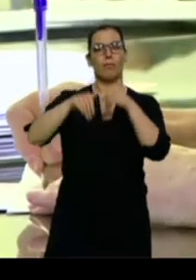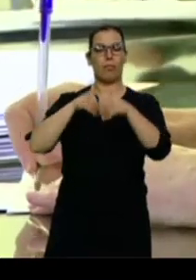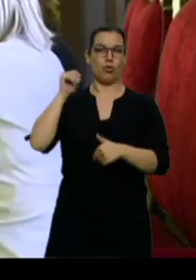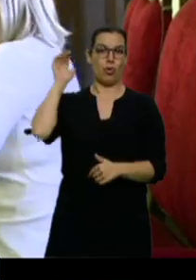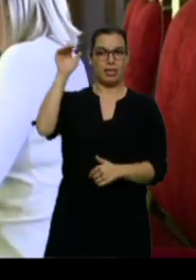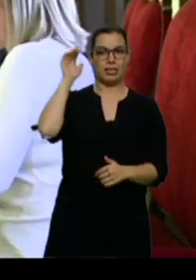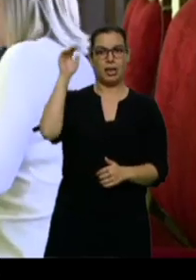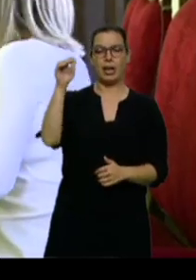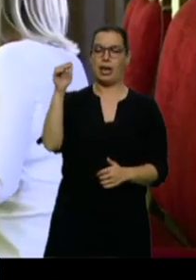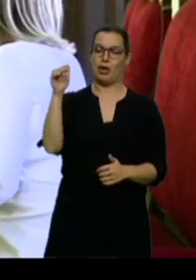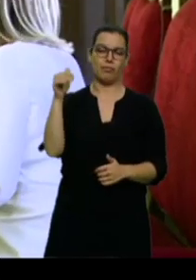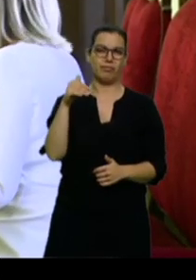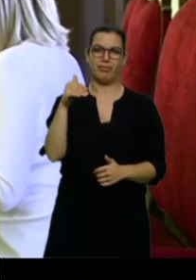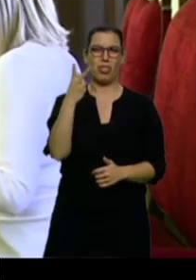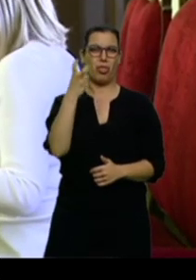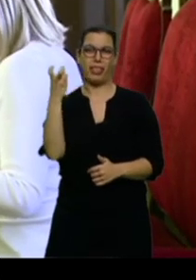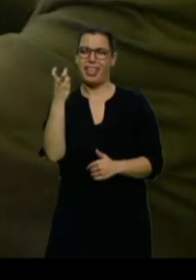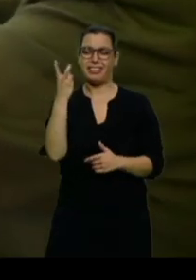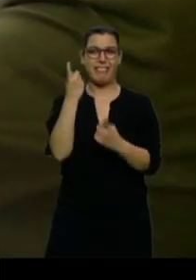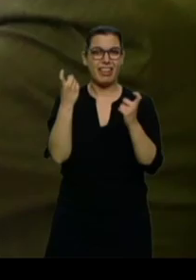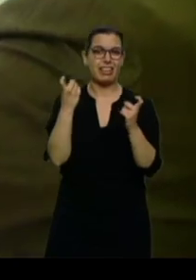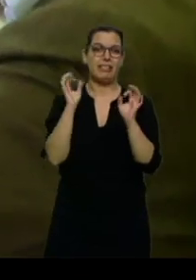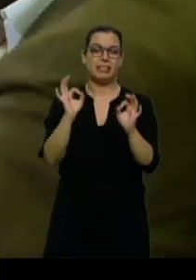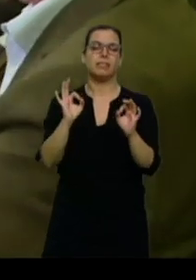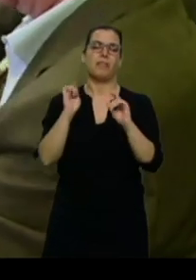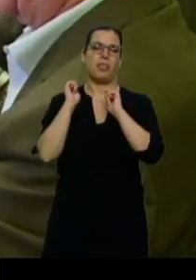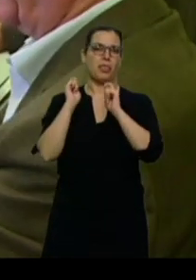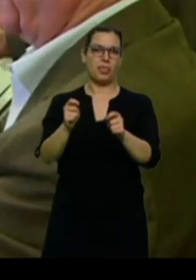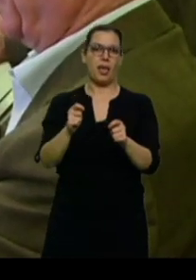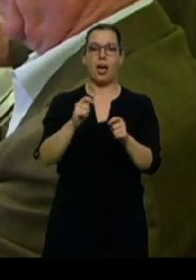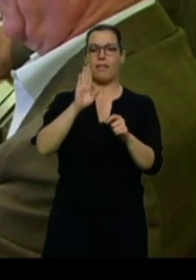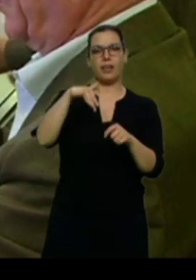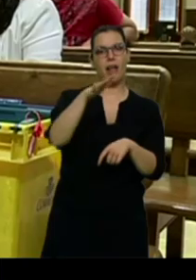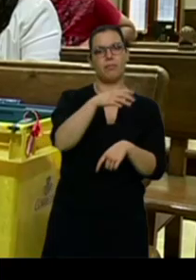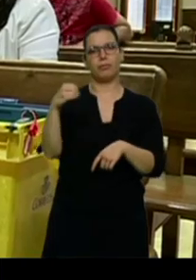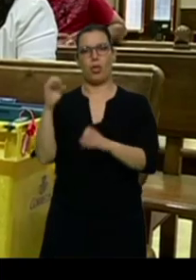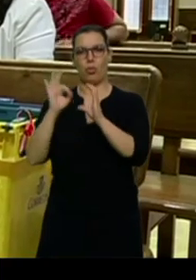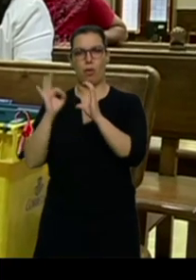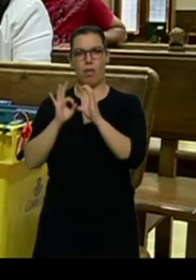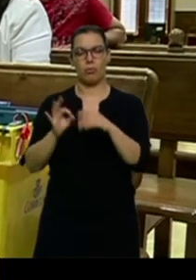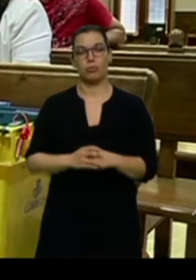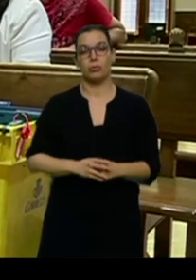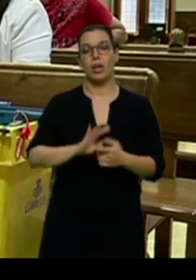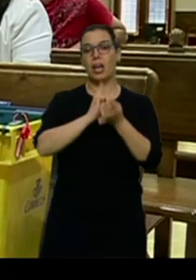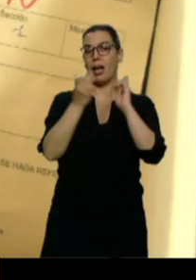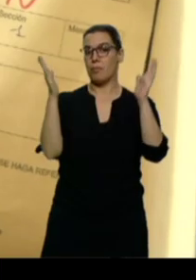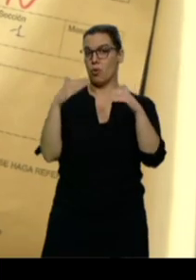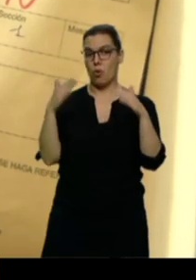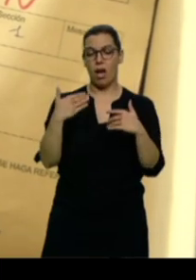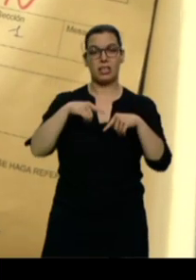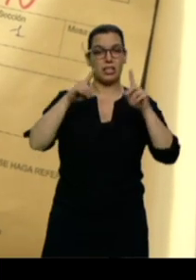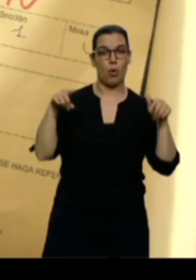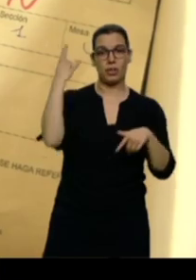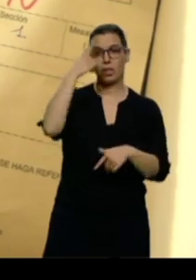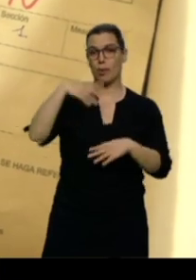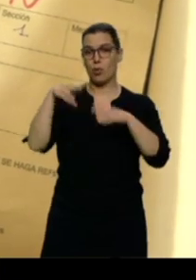alejado de arrebatar un escaño, el que hubiera sido el suyo, a Ciudadanos. Tampoco ha habido cambios en Segovia, Salamanca y Burgos, donde el Partido